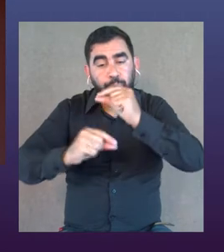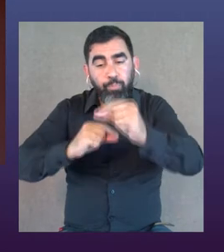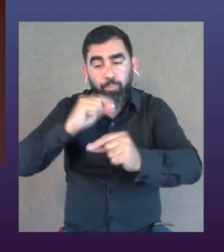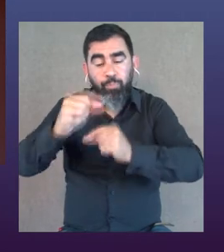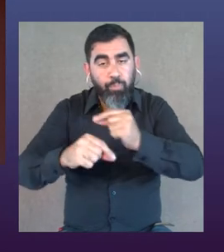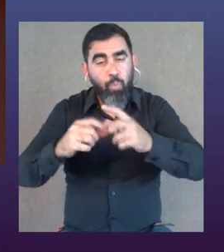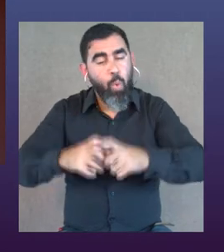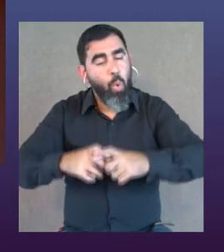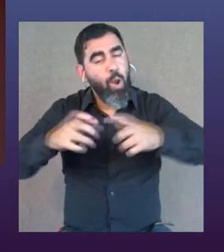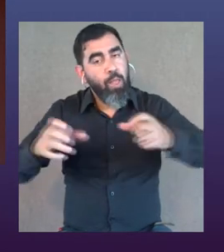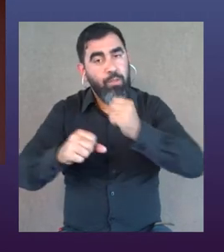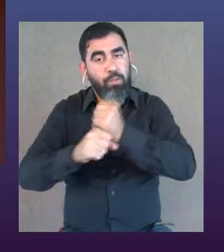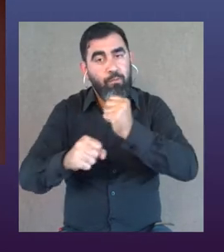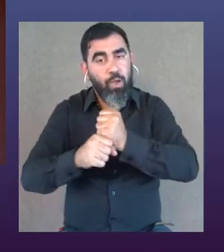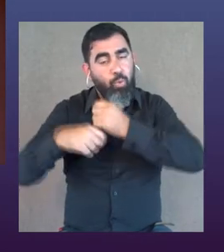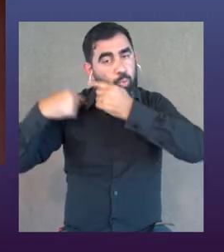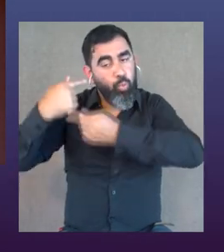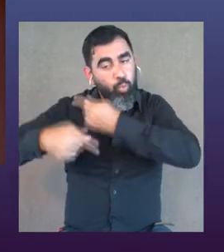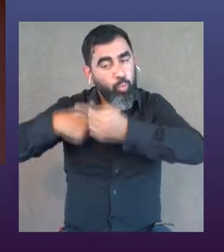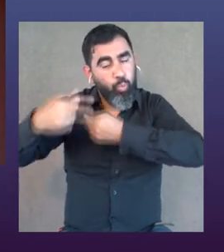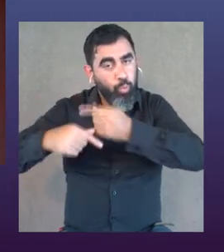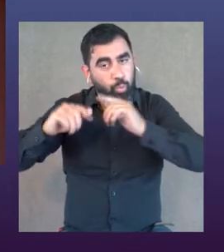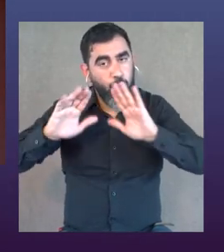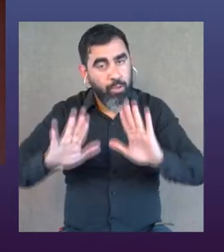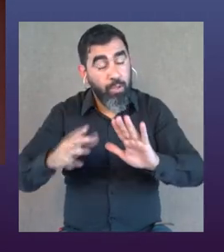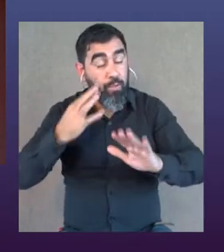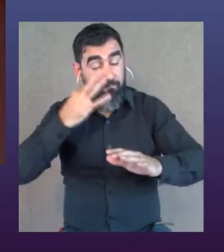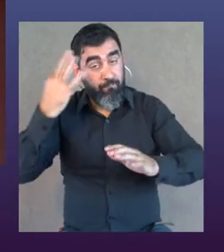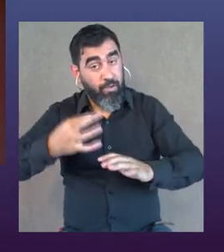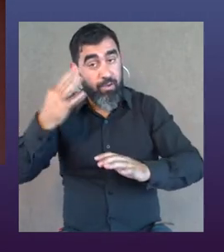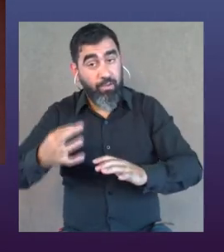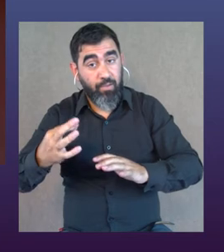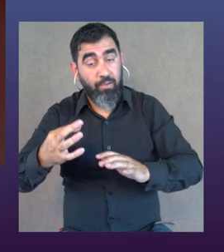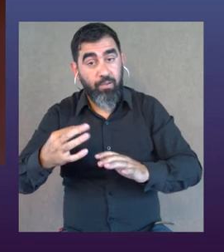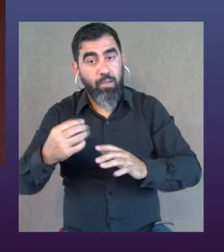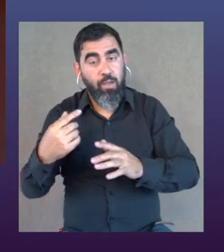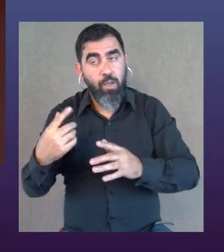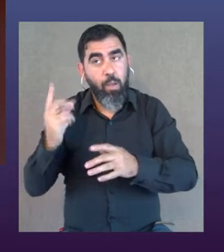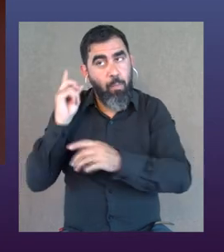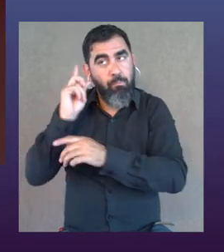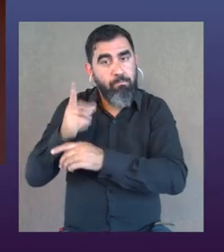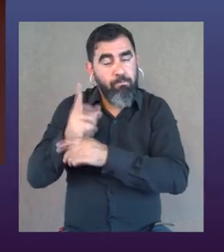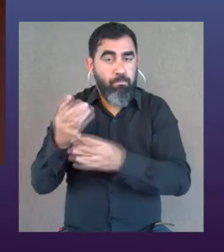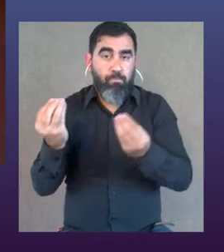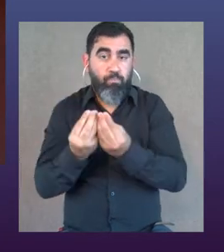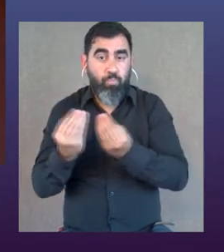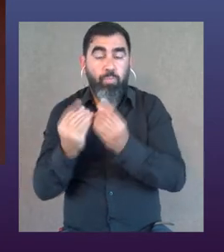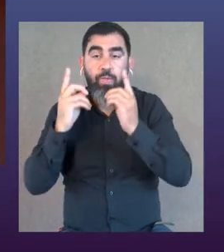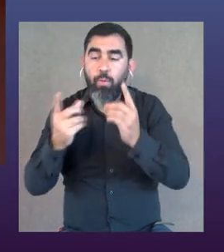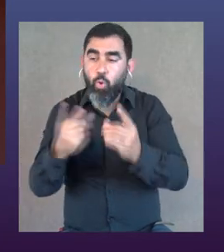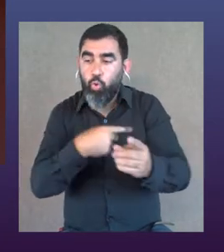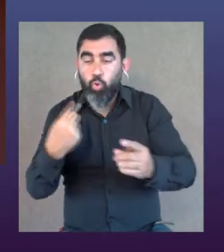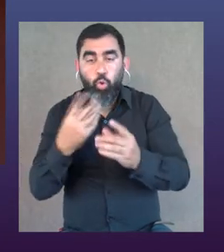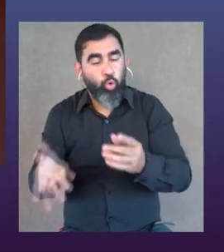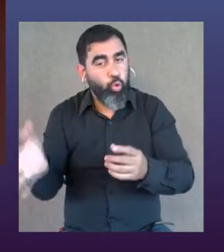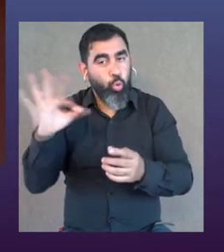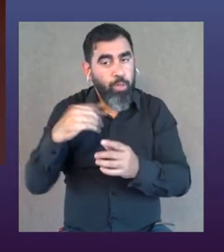de hormiga, grande, continuo, constante, y realmente nos exige, y